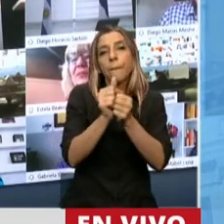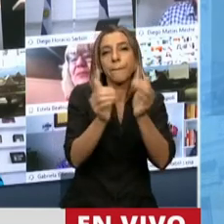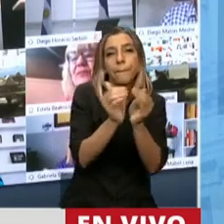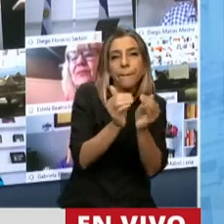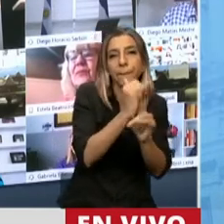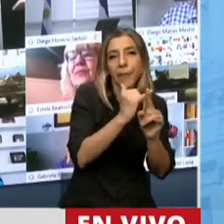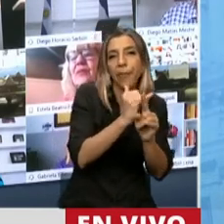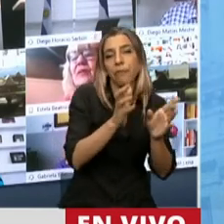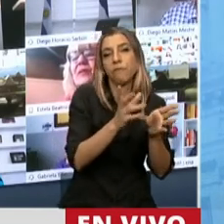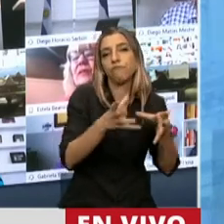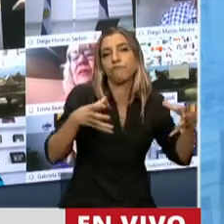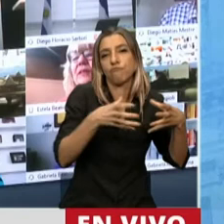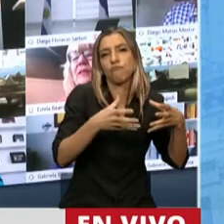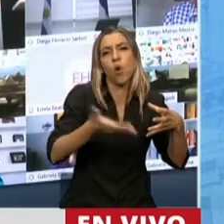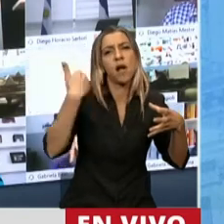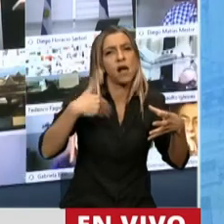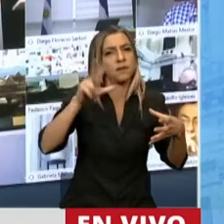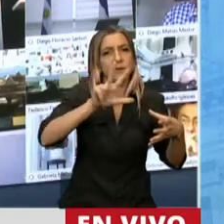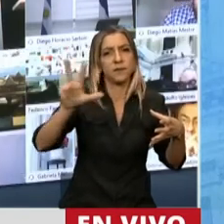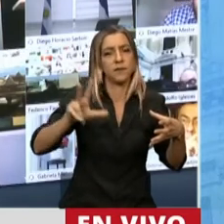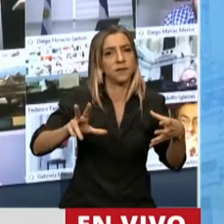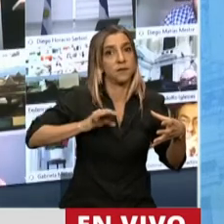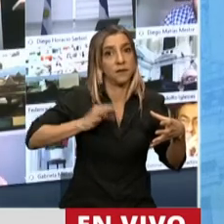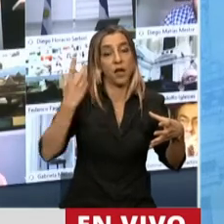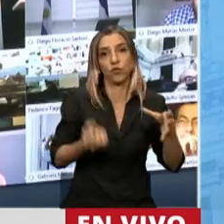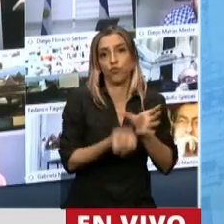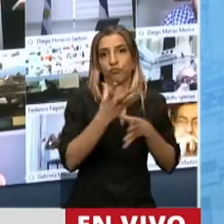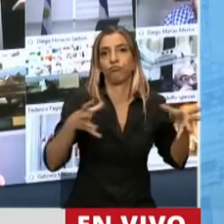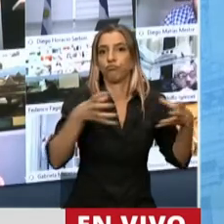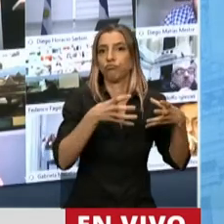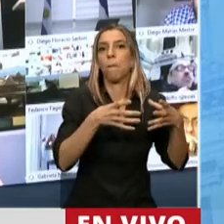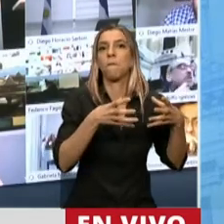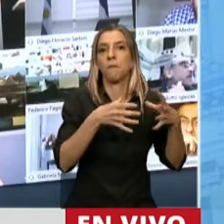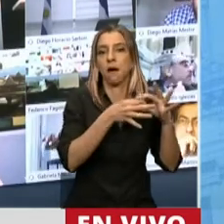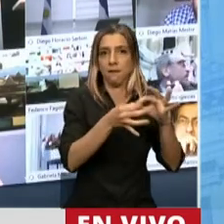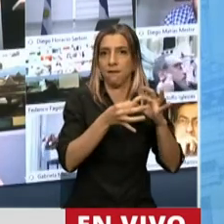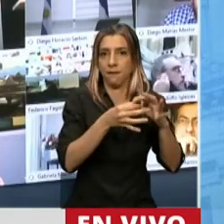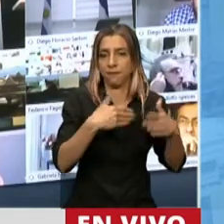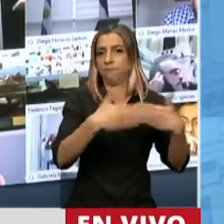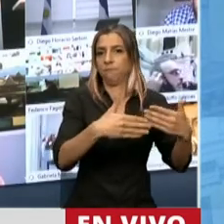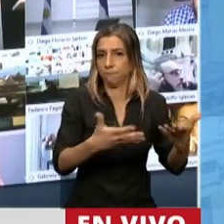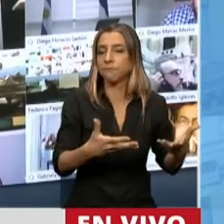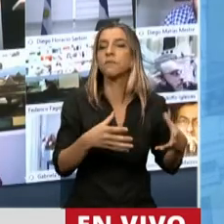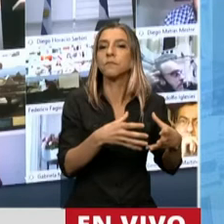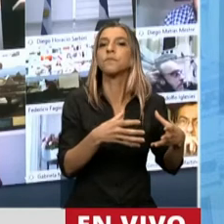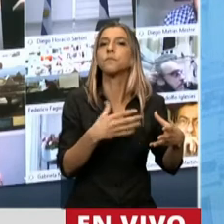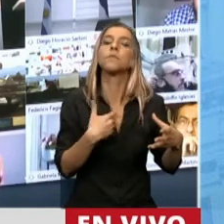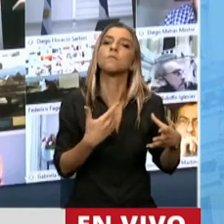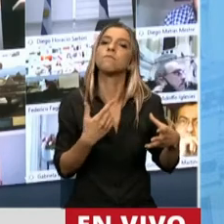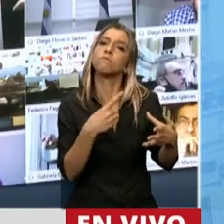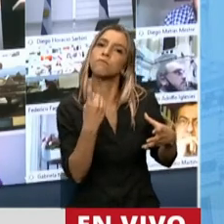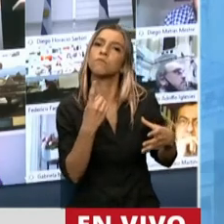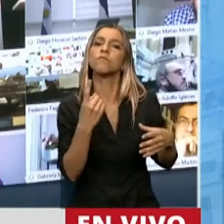creada ya hace 33 años, justamente en el seno de las instituciones